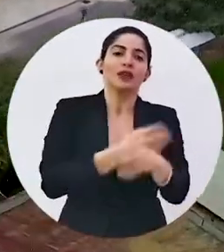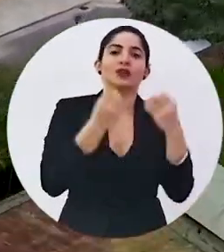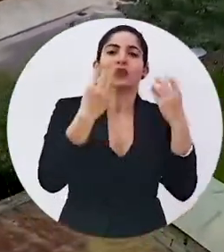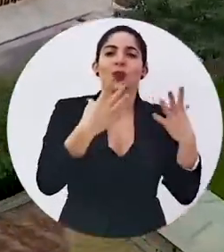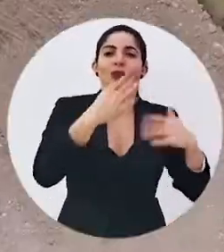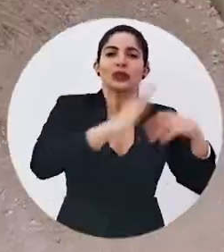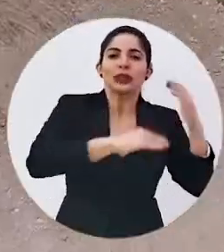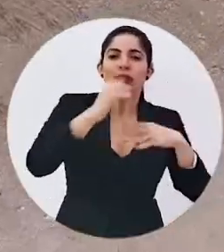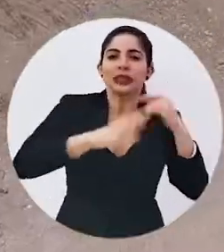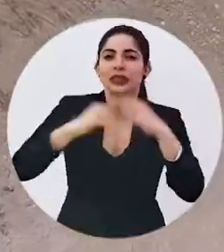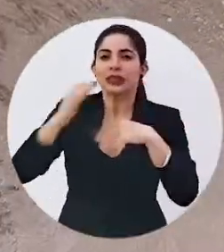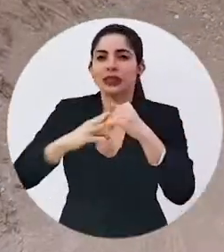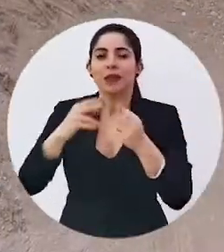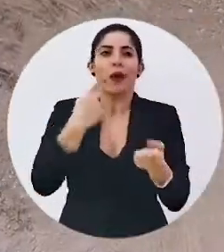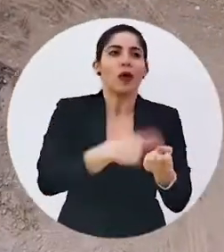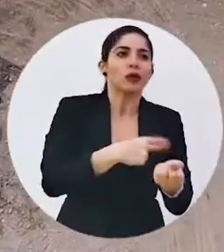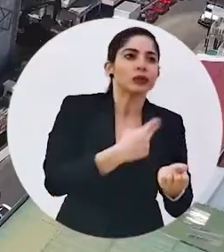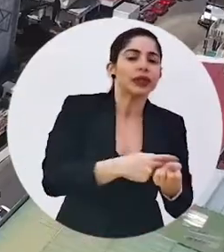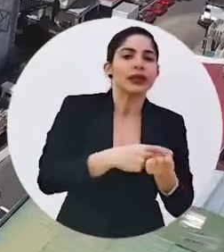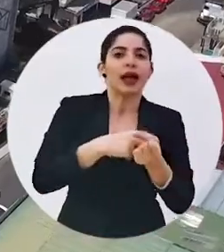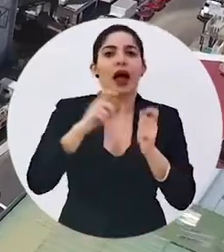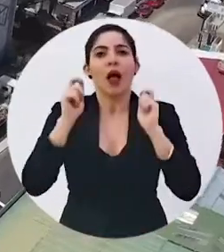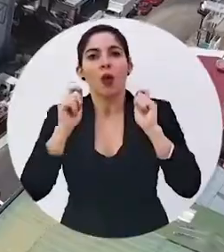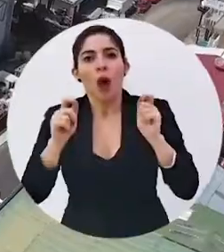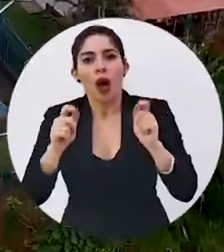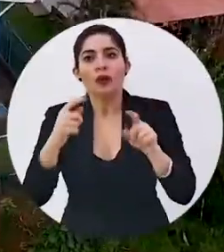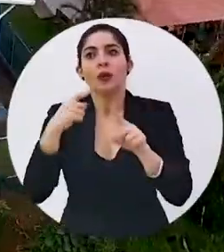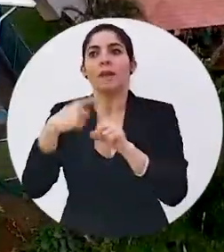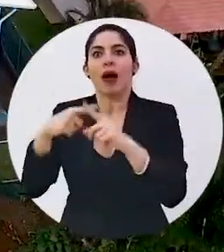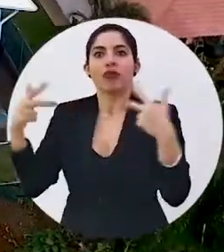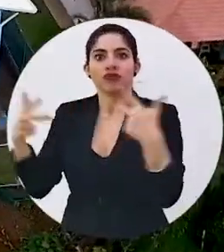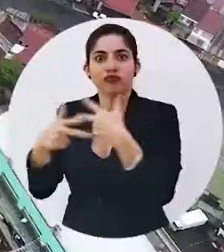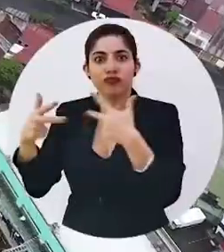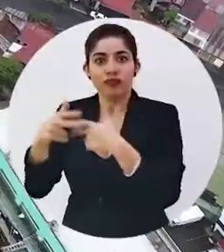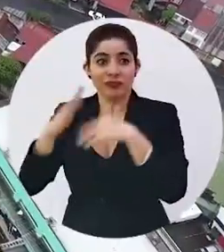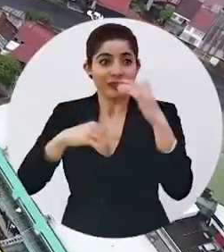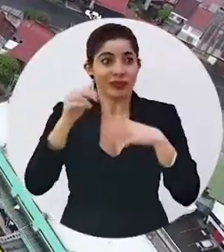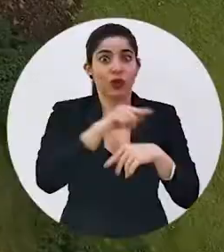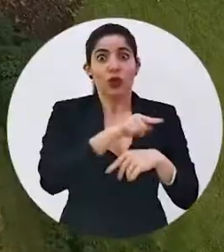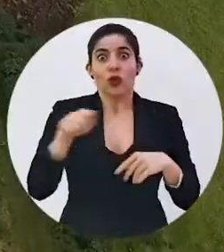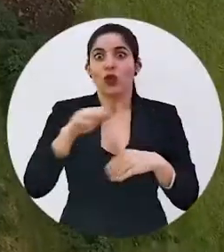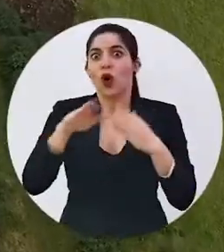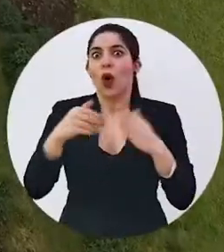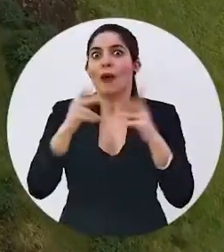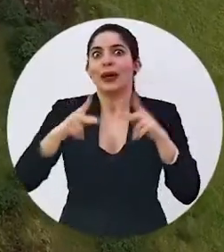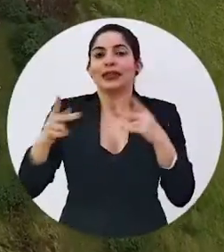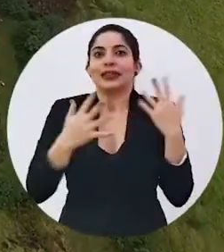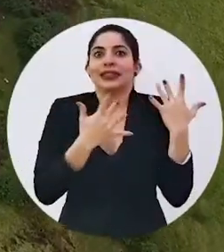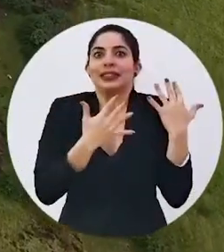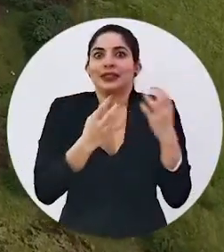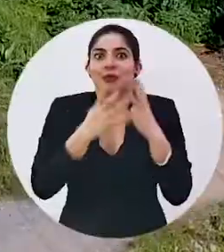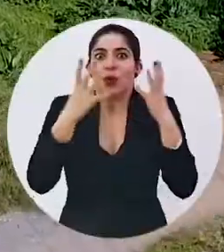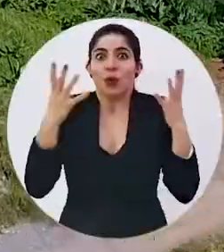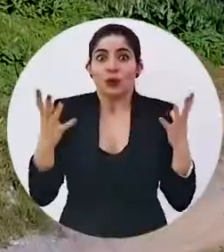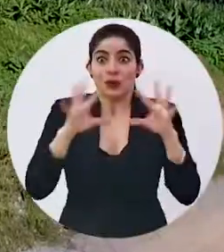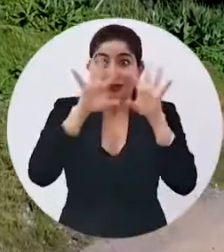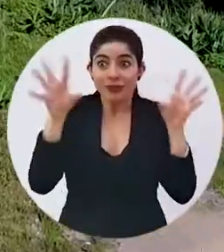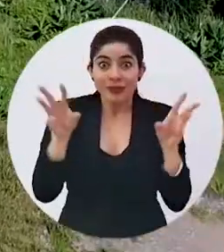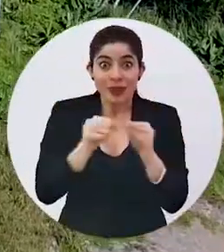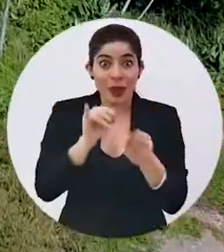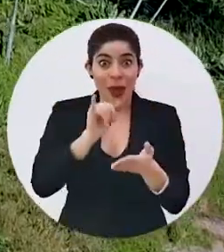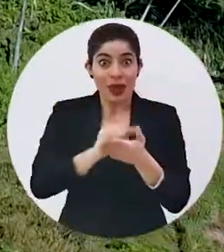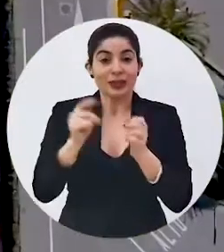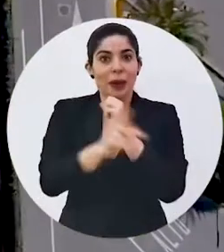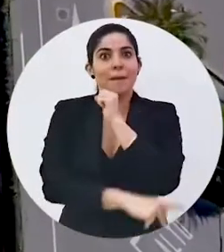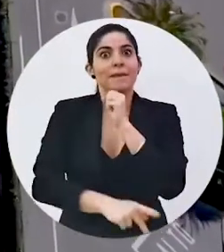avance de muchas obras de infraestructura hospitalaria, educativa y vial, todas muy esperadas. Y con ello,